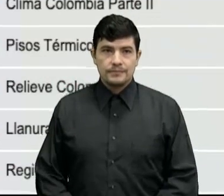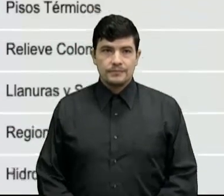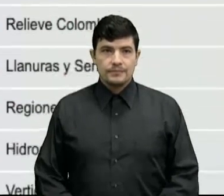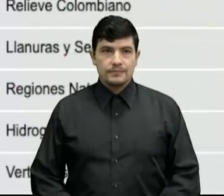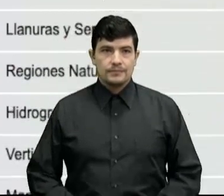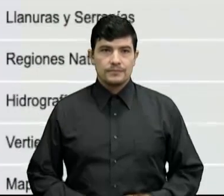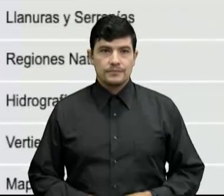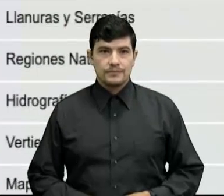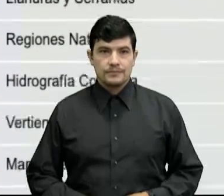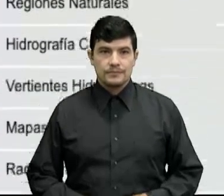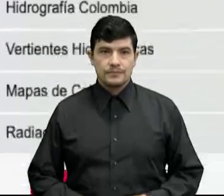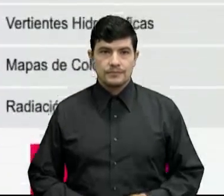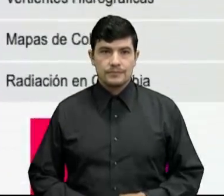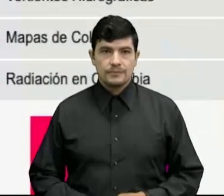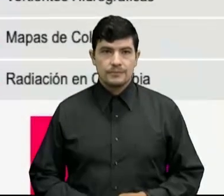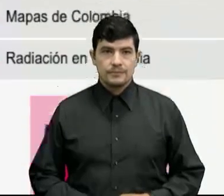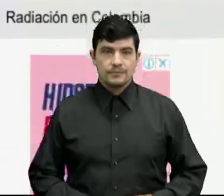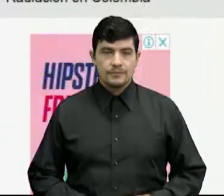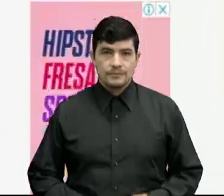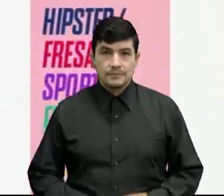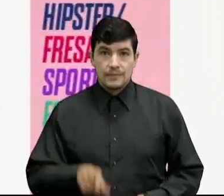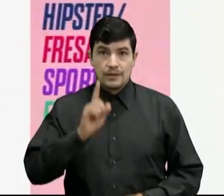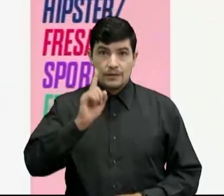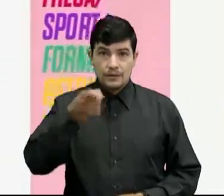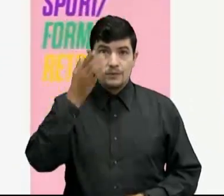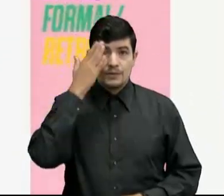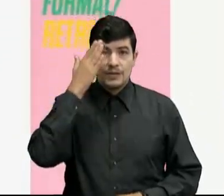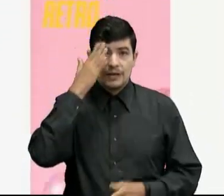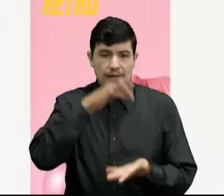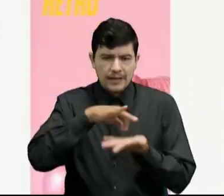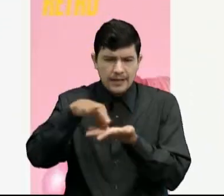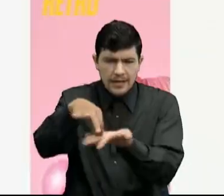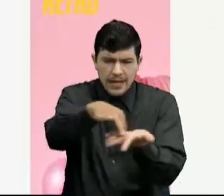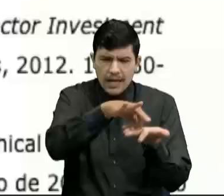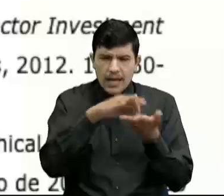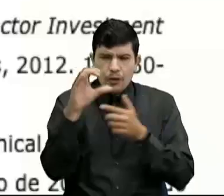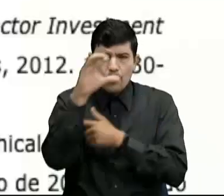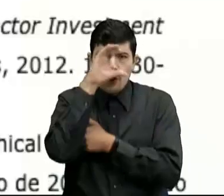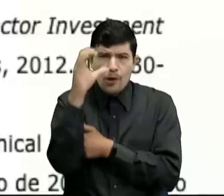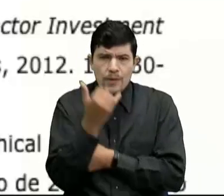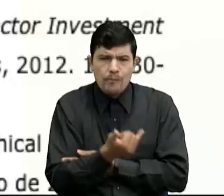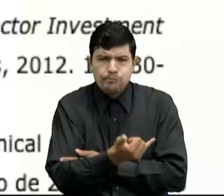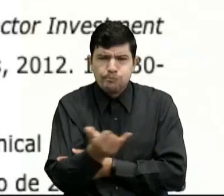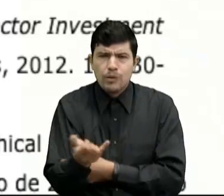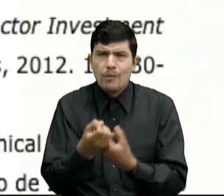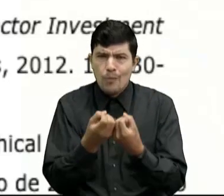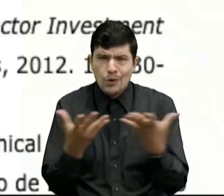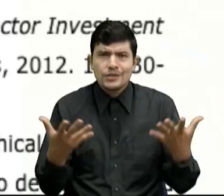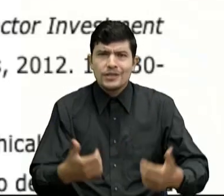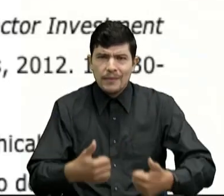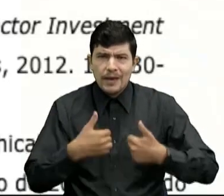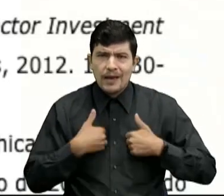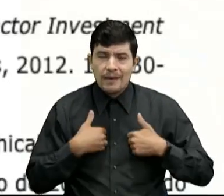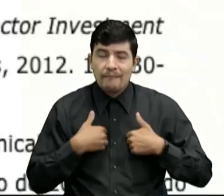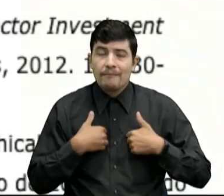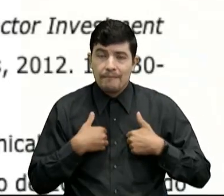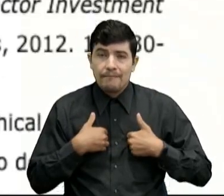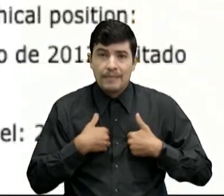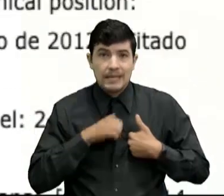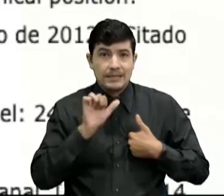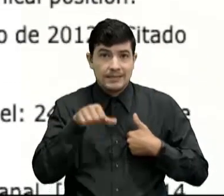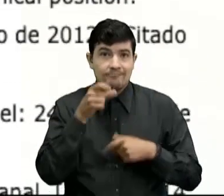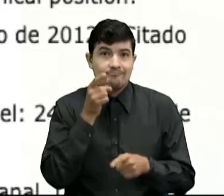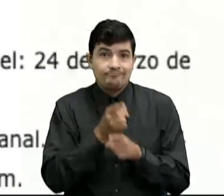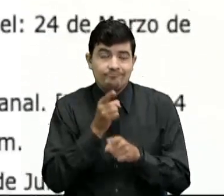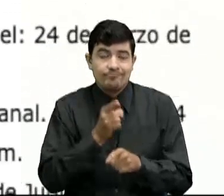¿Sabías que la posición Geográfica de Colombia Permite que el país Tenga muchas ventajas? Descubre más Sobre